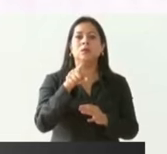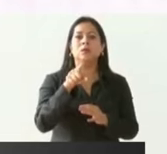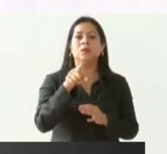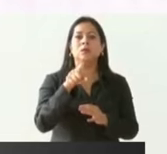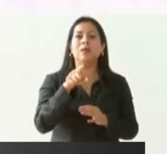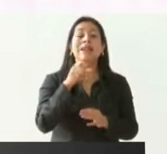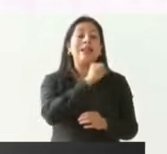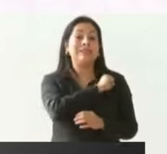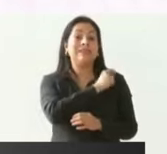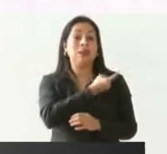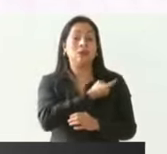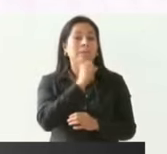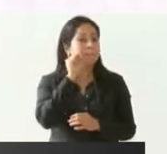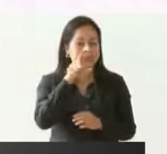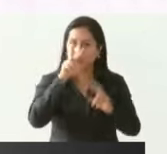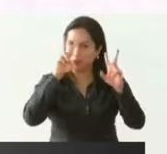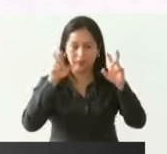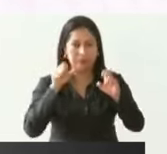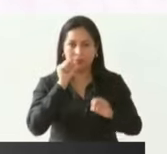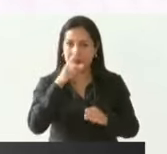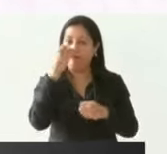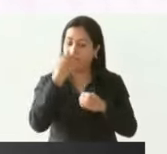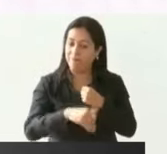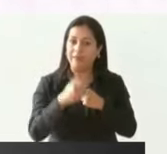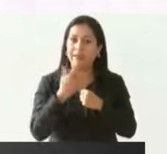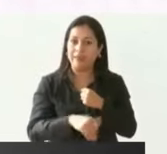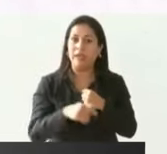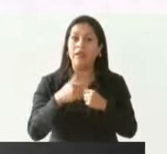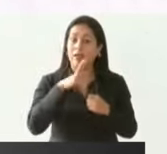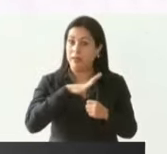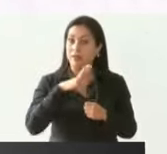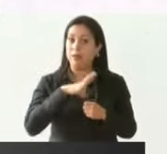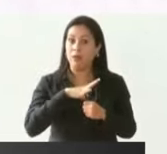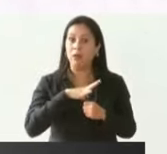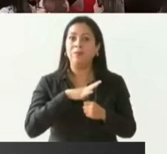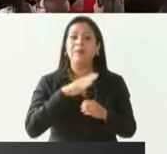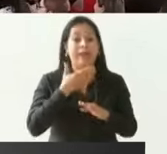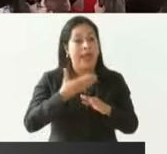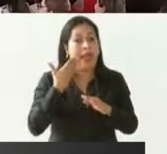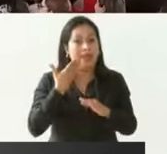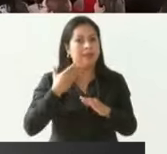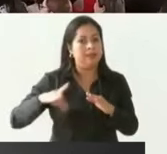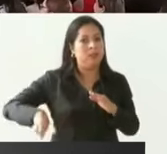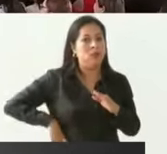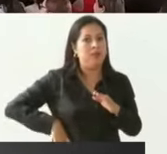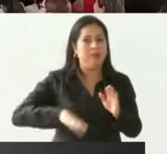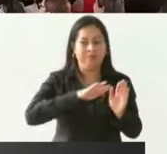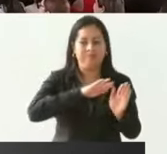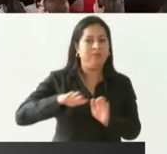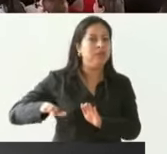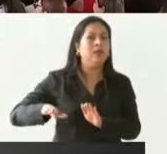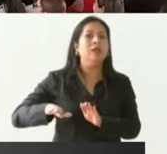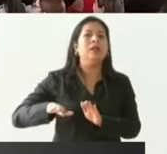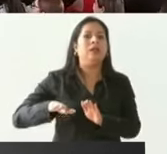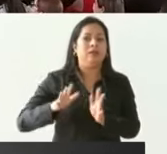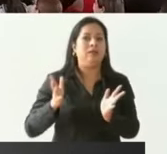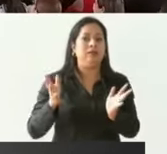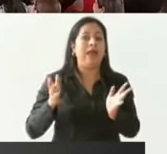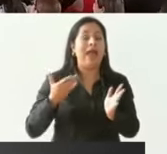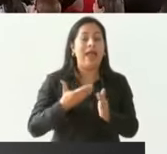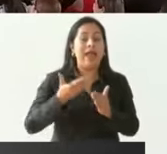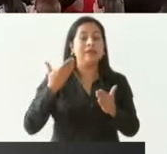salud ese es un pendiente que tengo de que antes de que termine el tiempo este que me queda